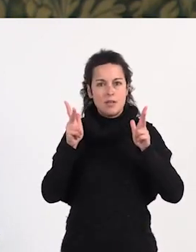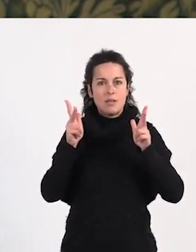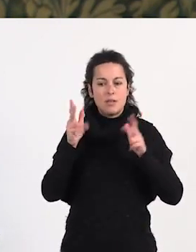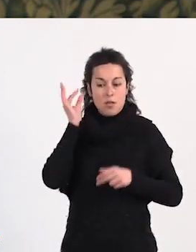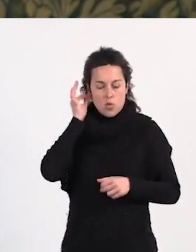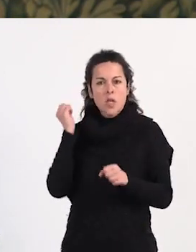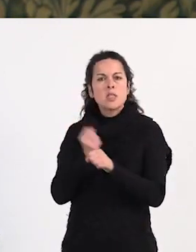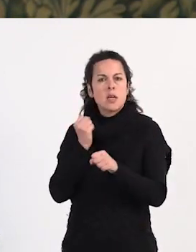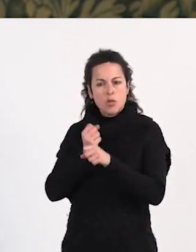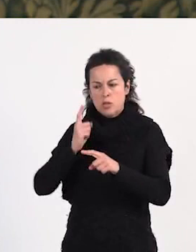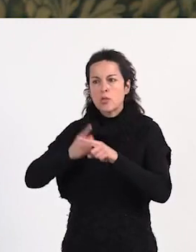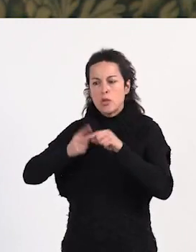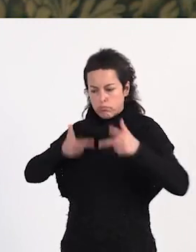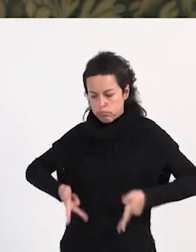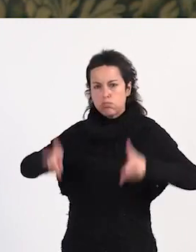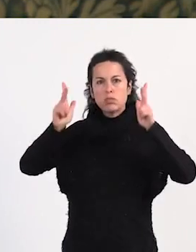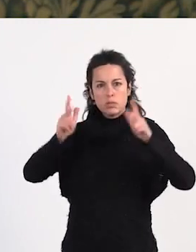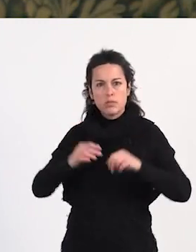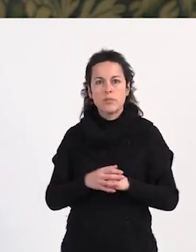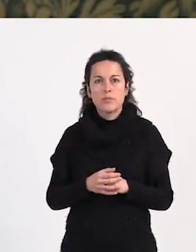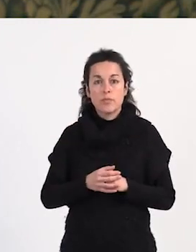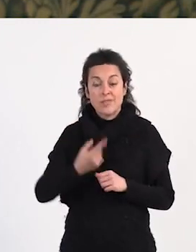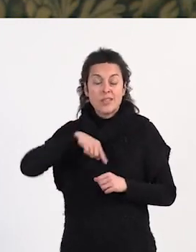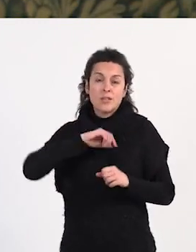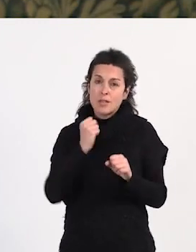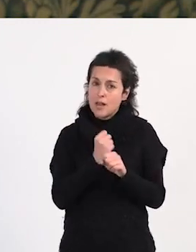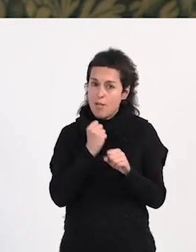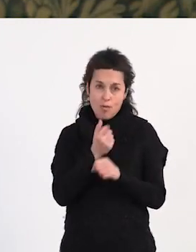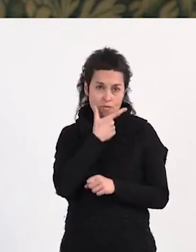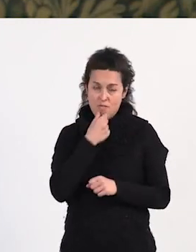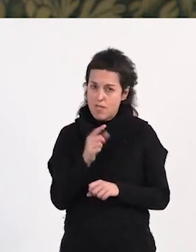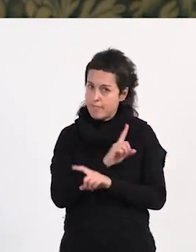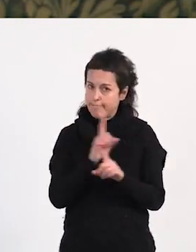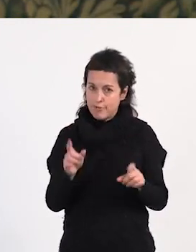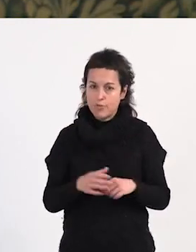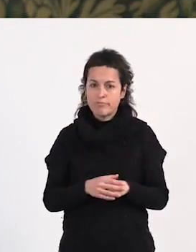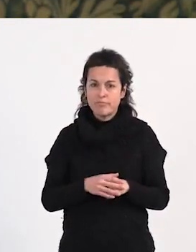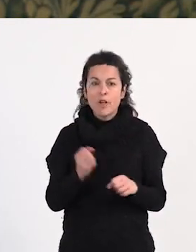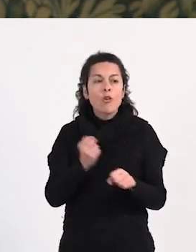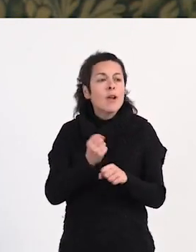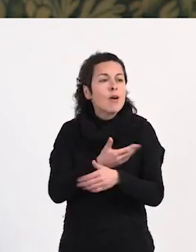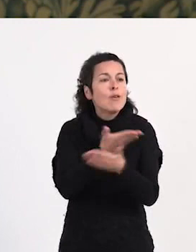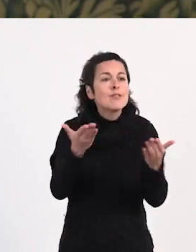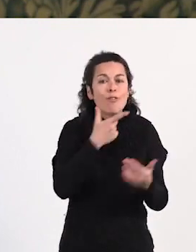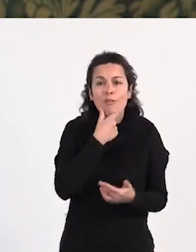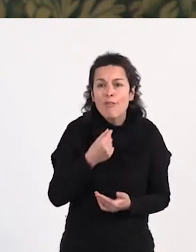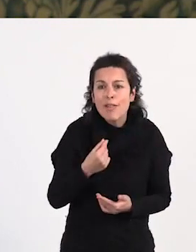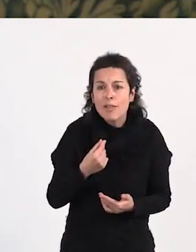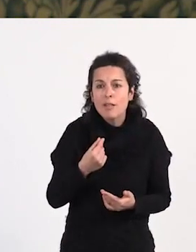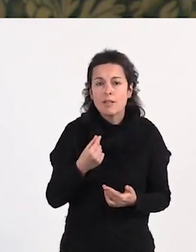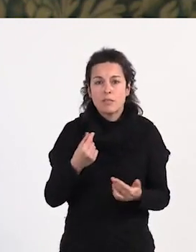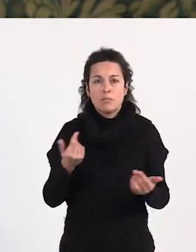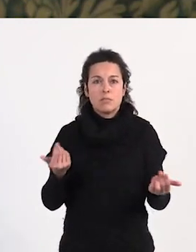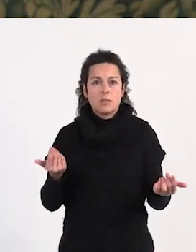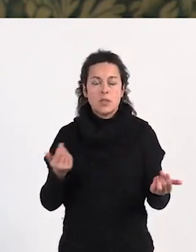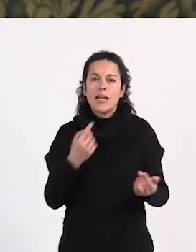mujeres trabajadoras sexuales. Nuestro trabajo no es fácil, pero ¿qué trabajo lo es? Cada uno tiene